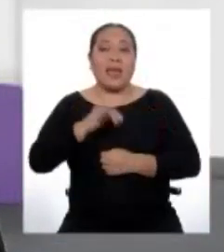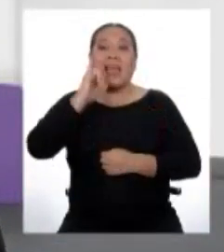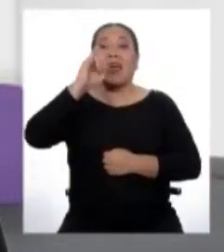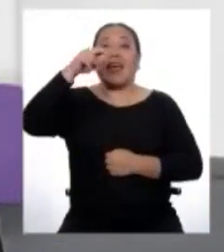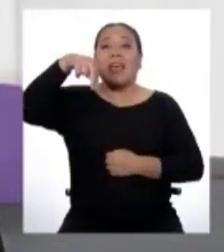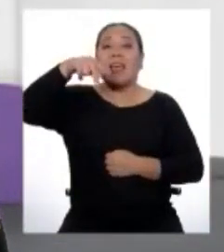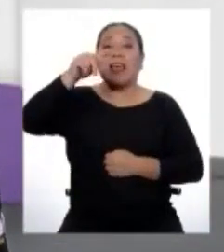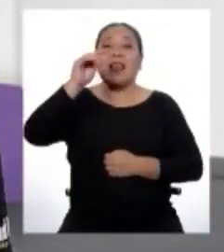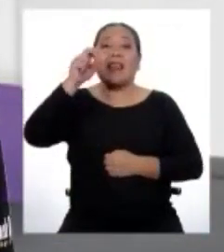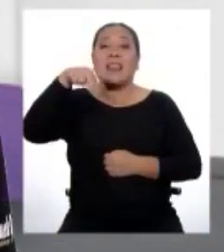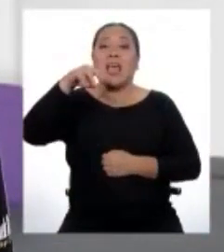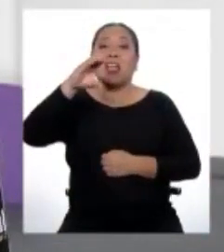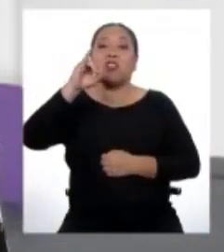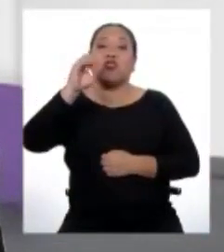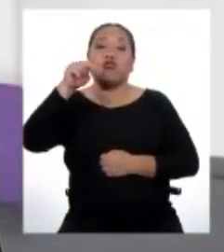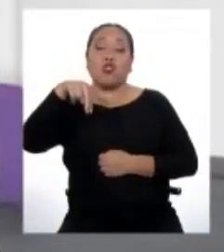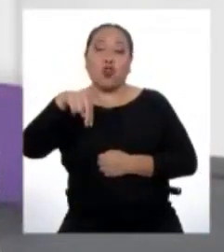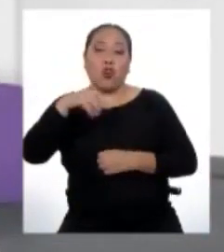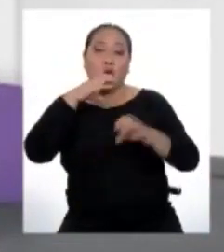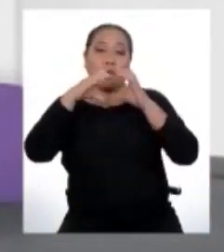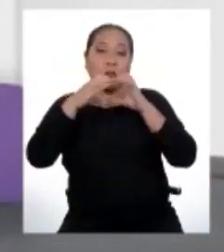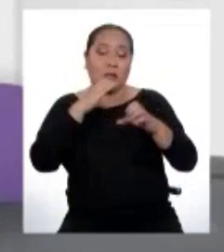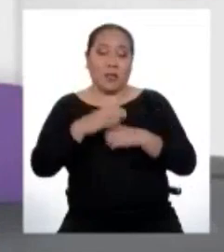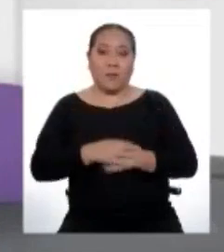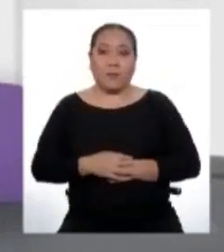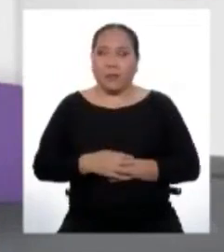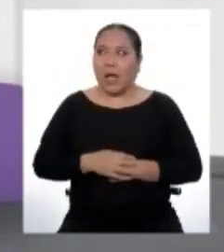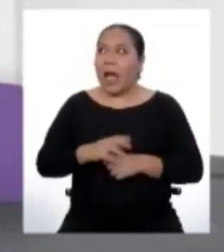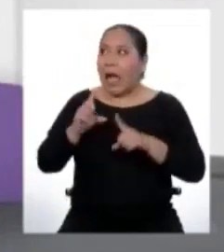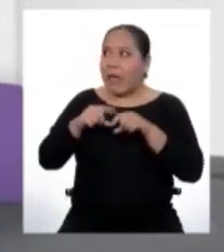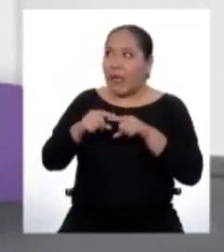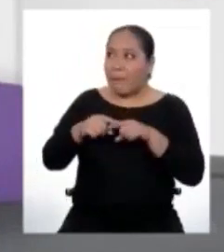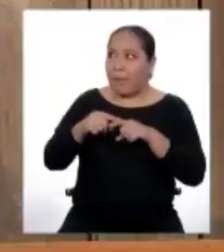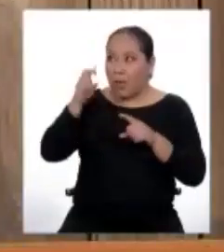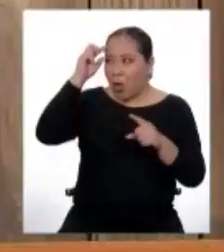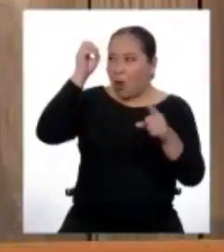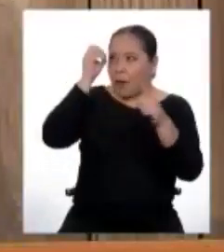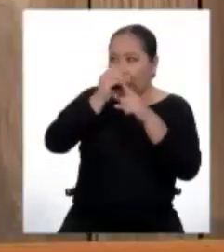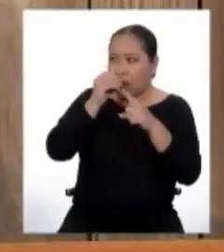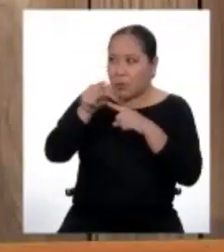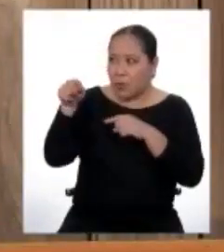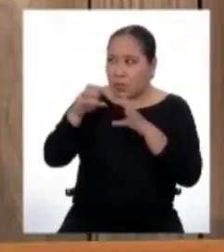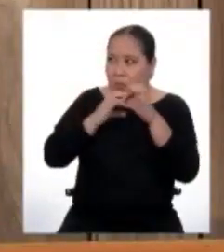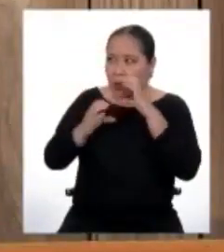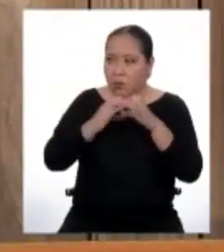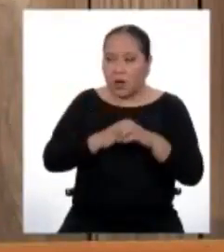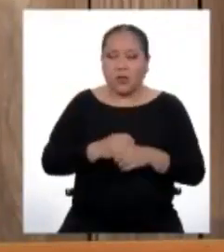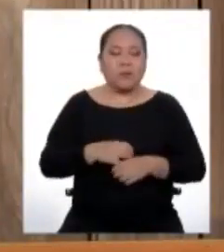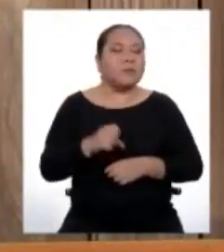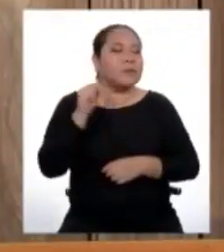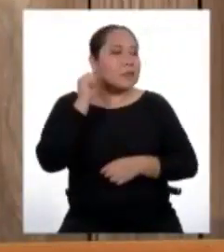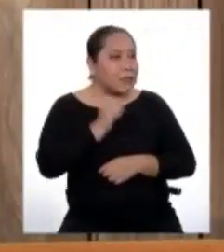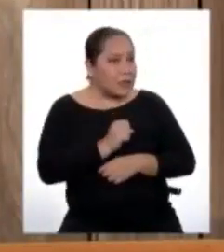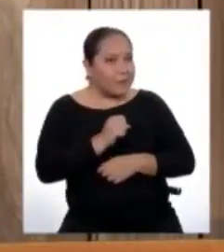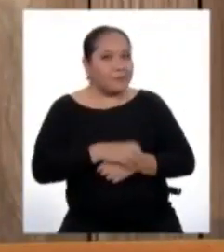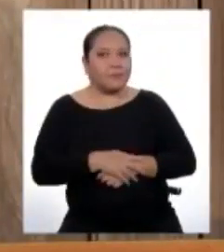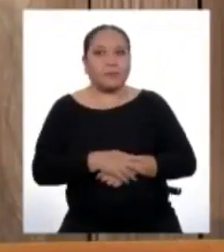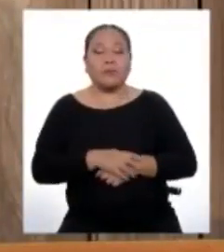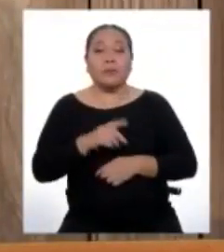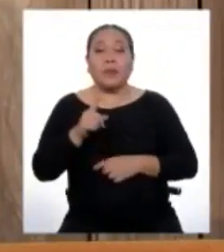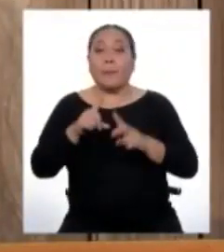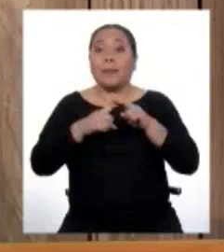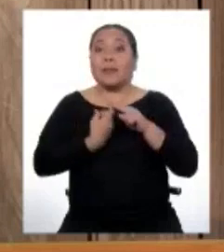buena! También la apunto. O sea, que todo depende de la intención de la comunicación. Así es. Expresamos nuestra